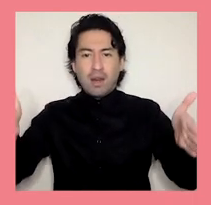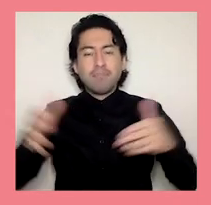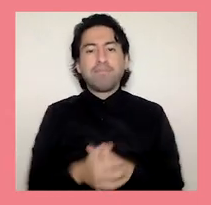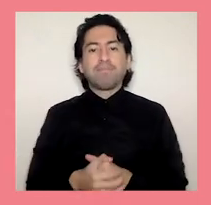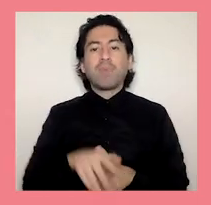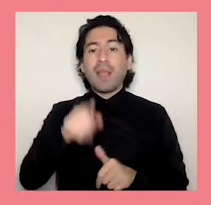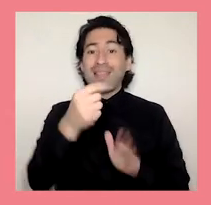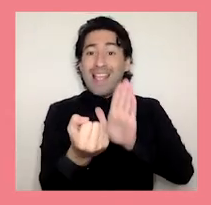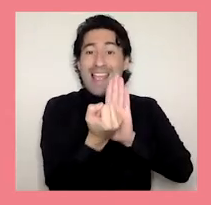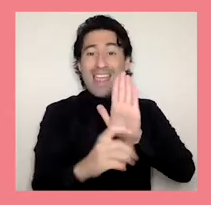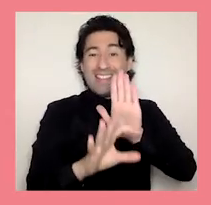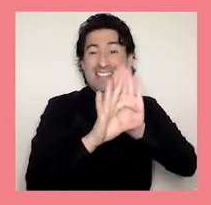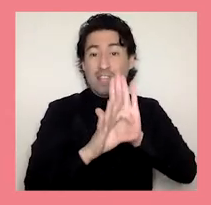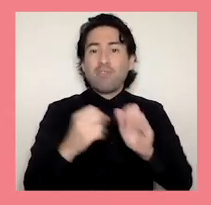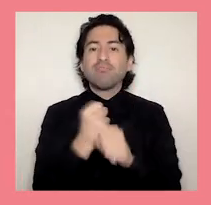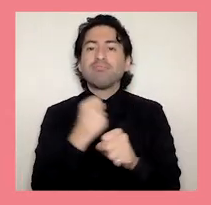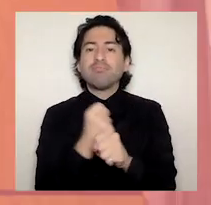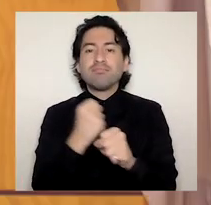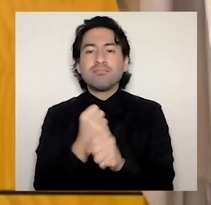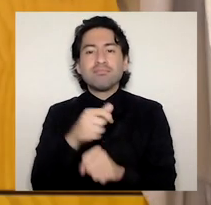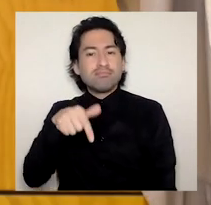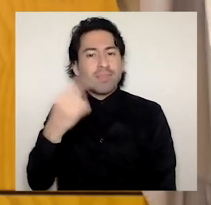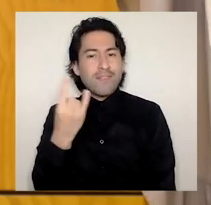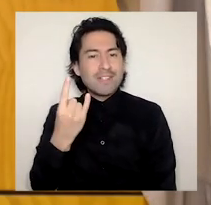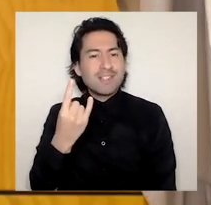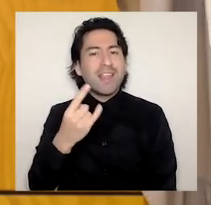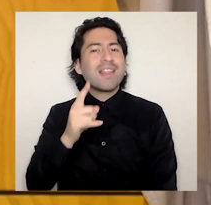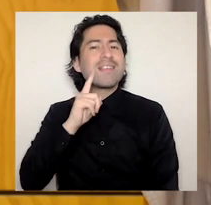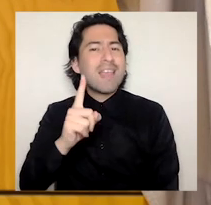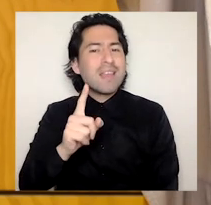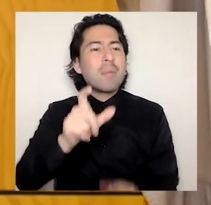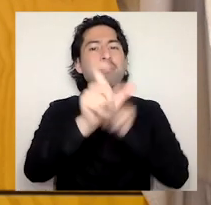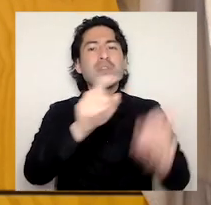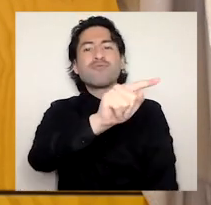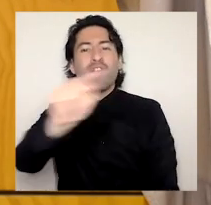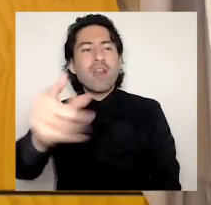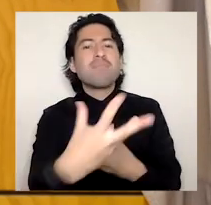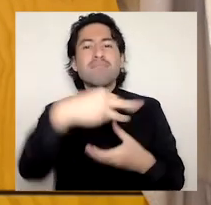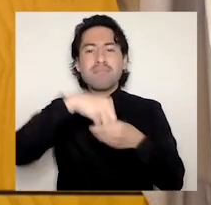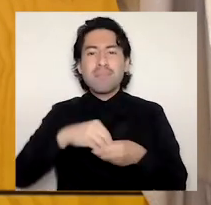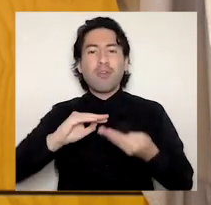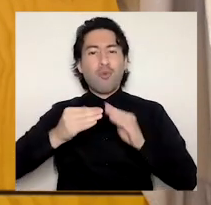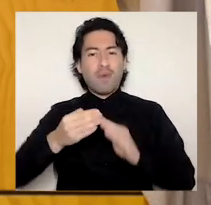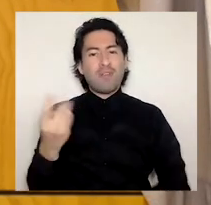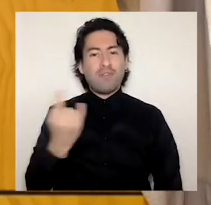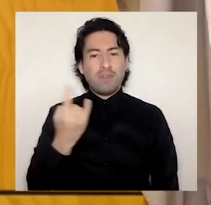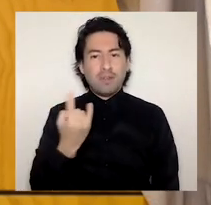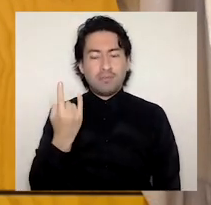que forman parte de la comunidad universitaria. En la primera cuenta pública del año 2019,